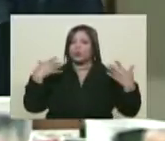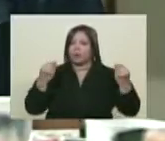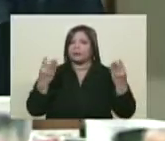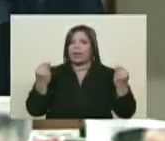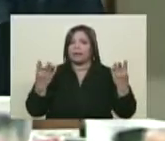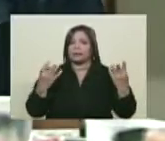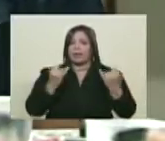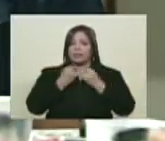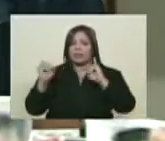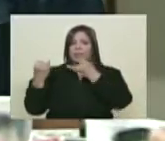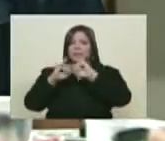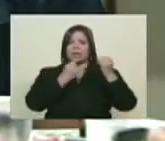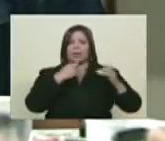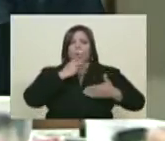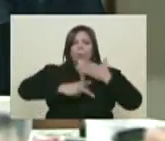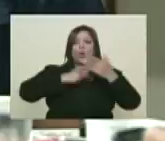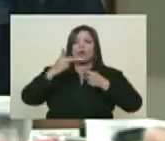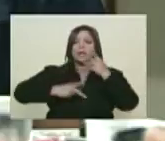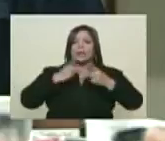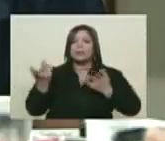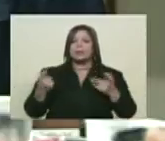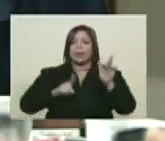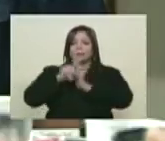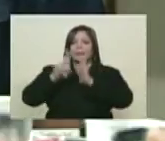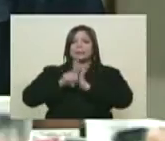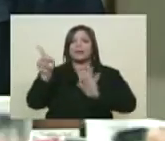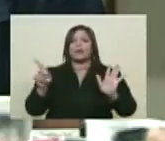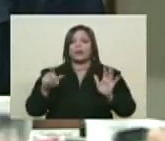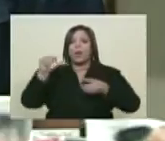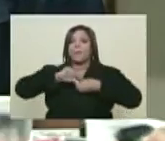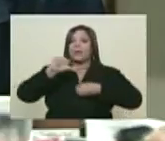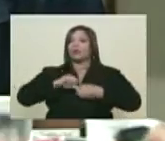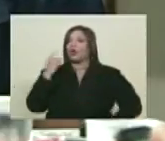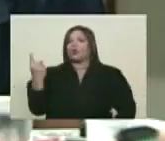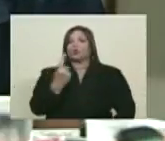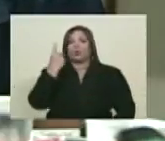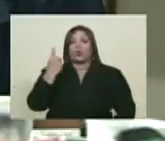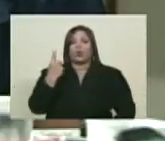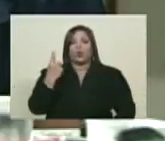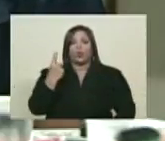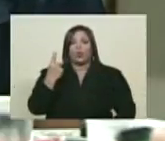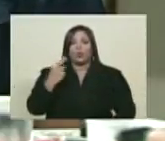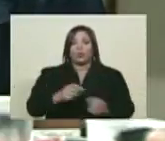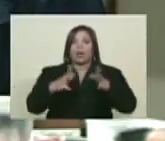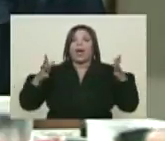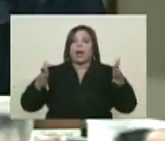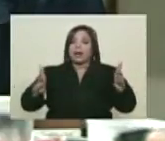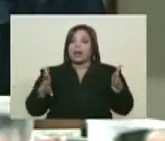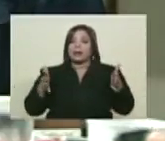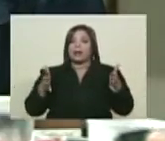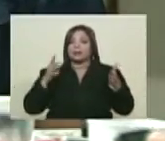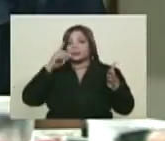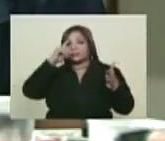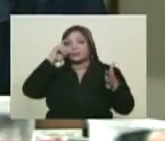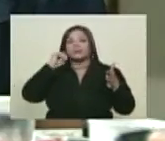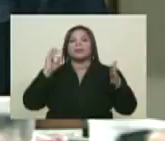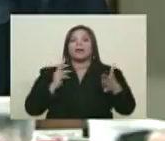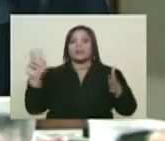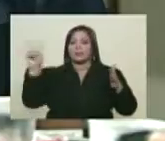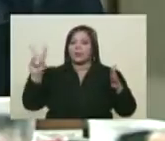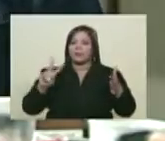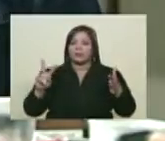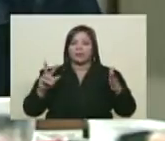ellos son autónomos, tienen políticas, tienen desarrollo. El petróleo solamente significa una enorme ganancia para la nación.